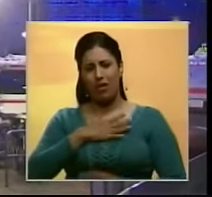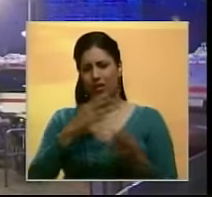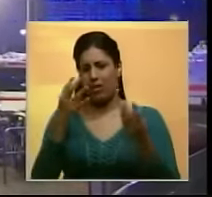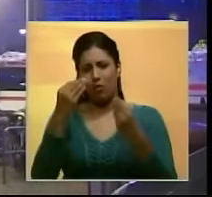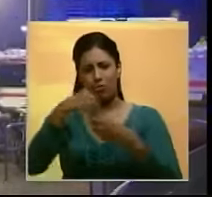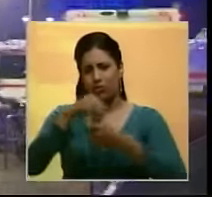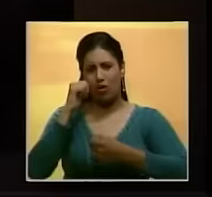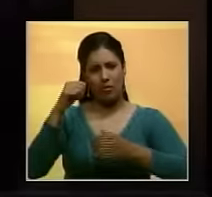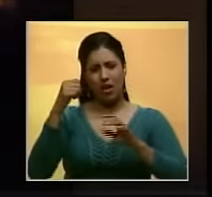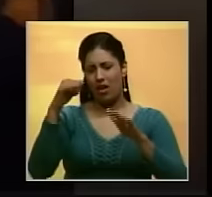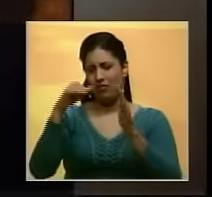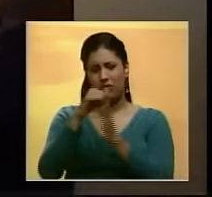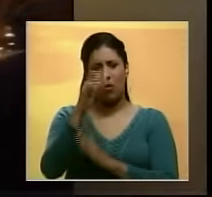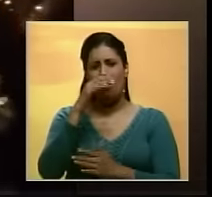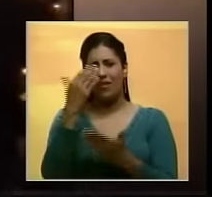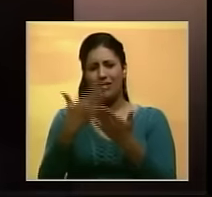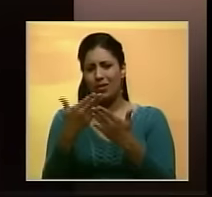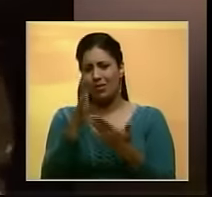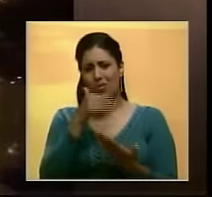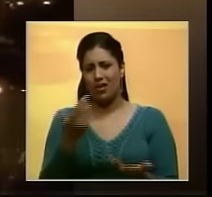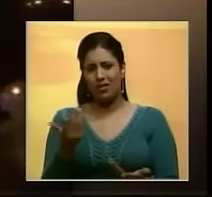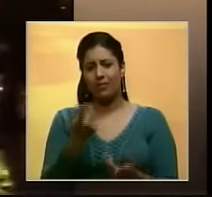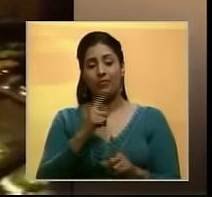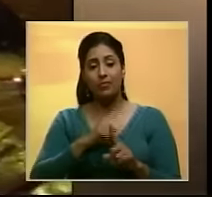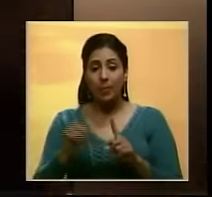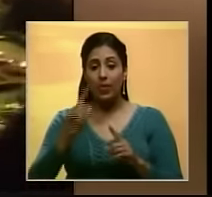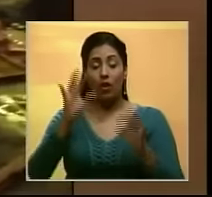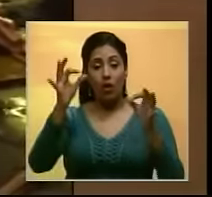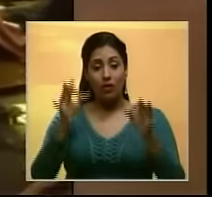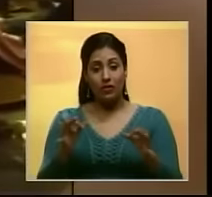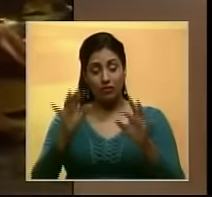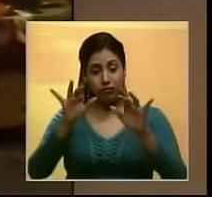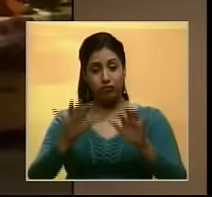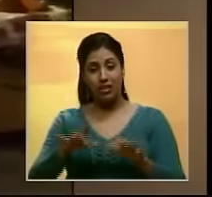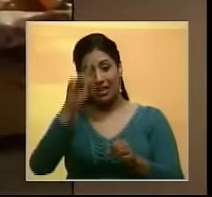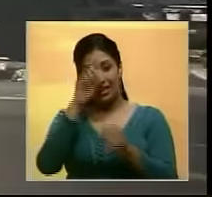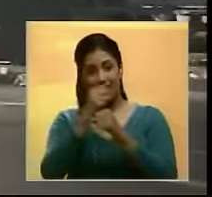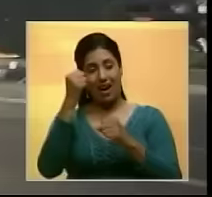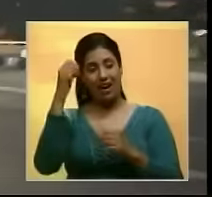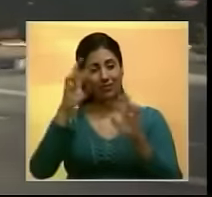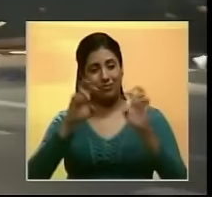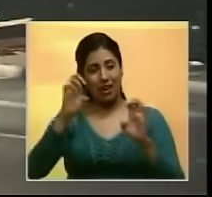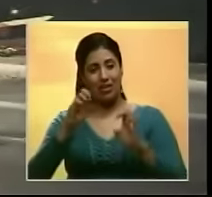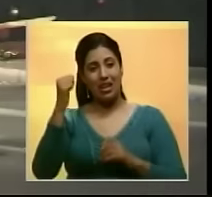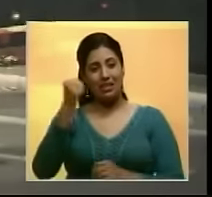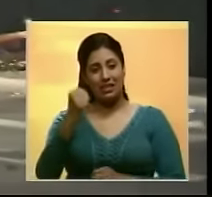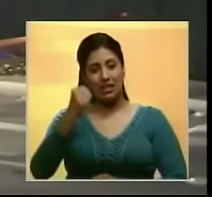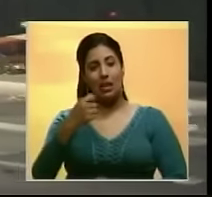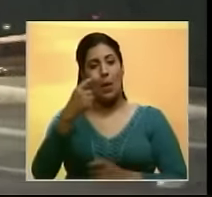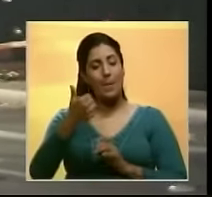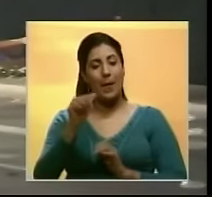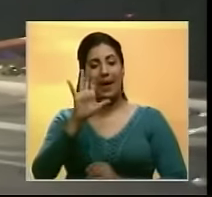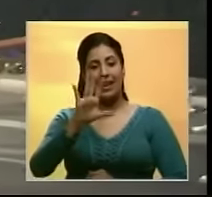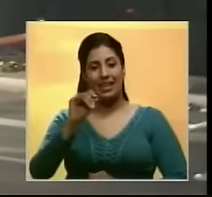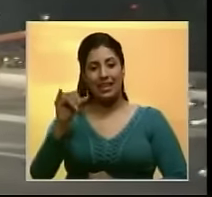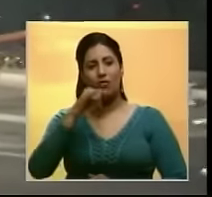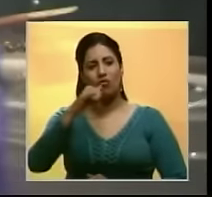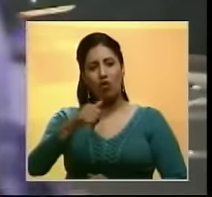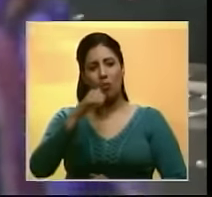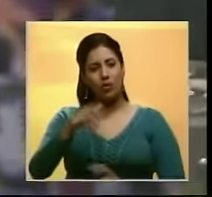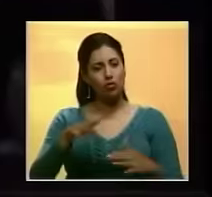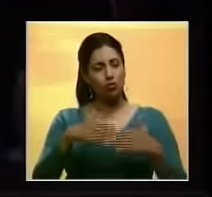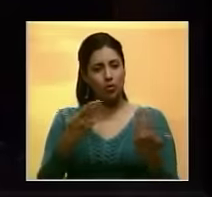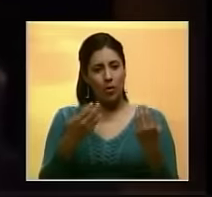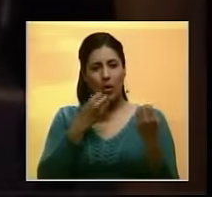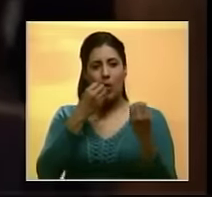relacionarlo con el incidente por falta de evidencias. La Oficina Federal de Investigación Criminal analiza ahora las más de 500 informaciones